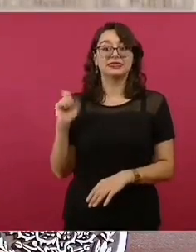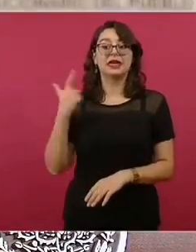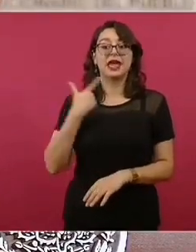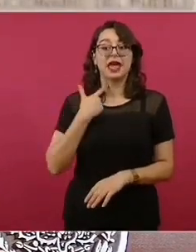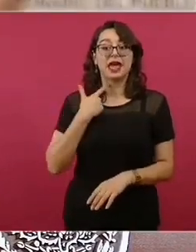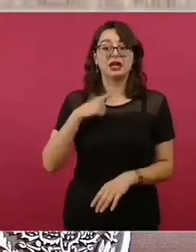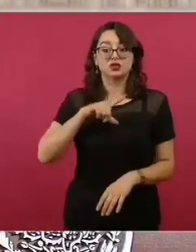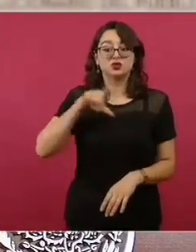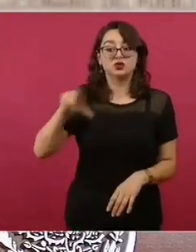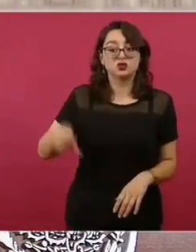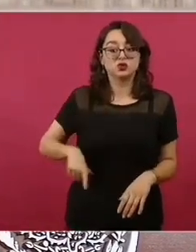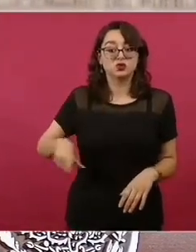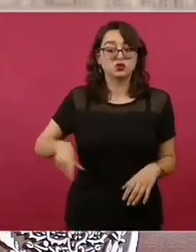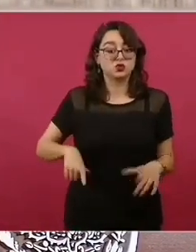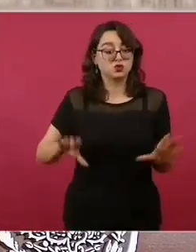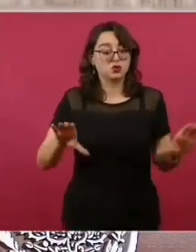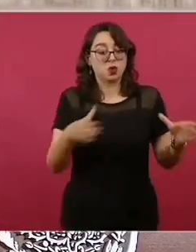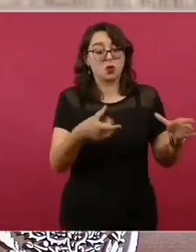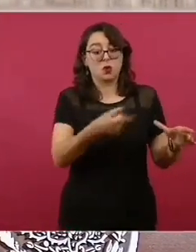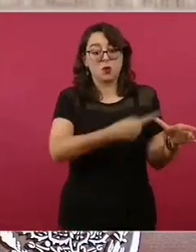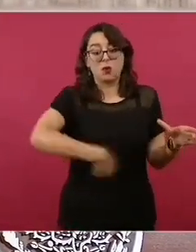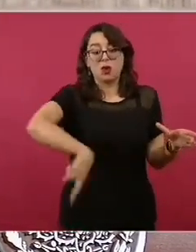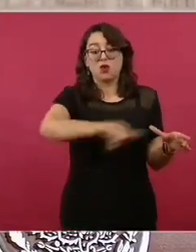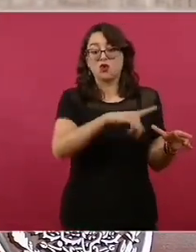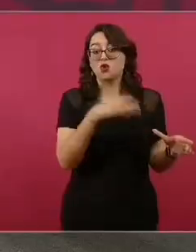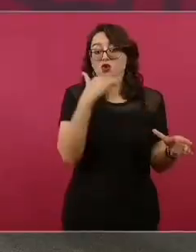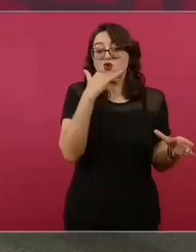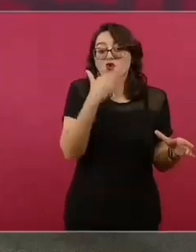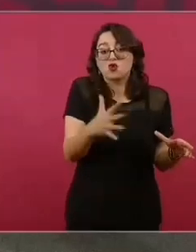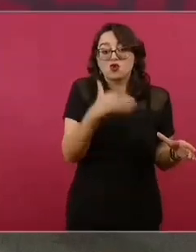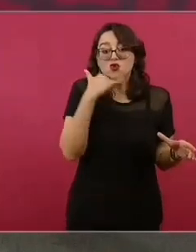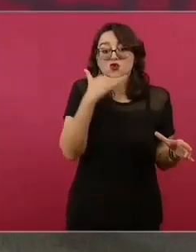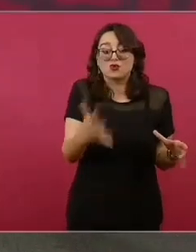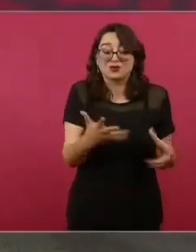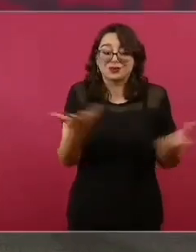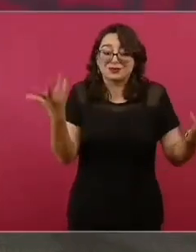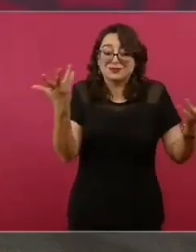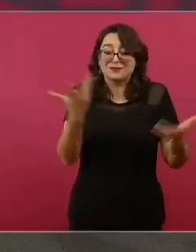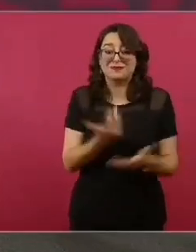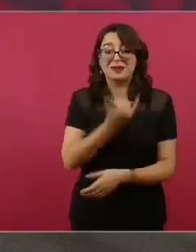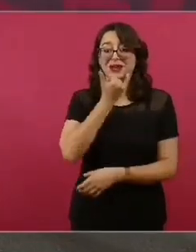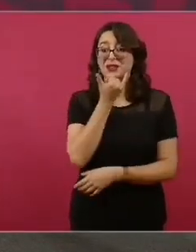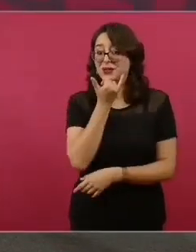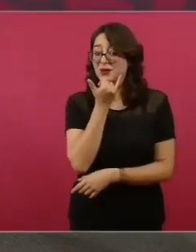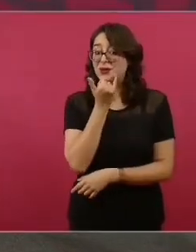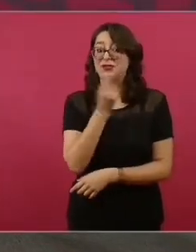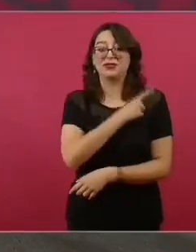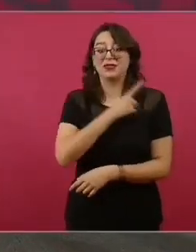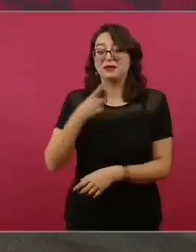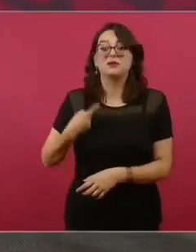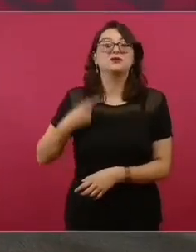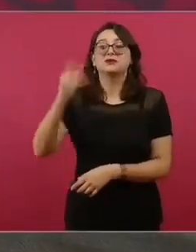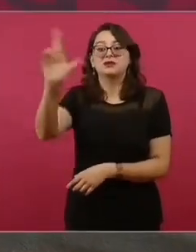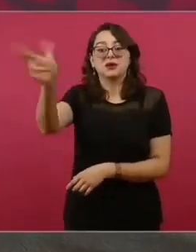disculpas por hablar de ellos, pero